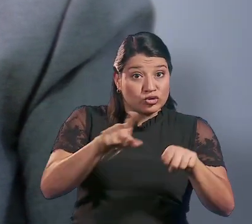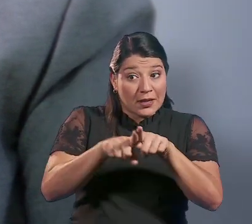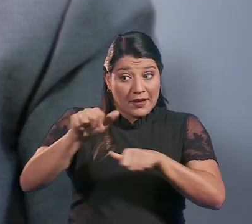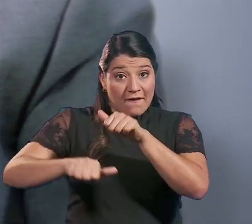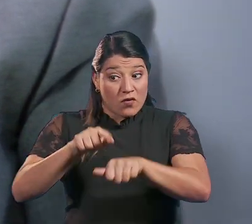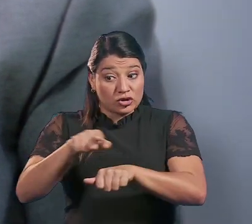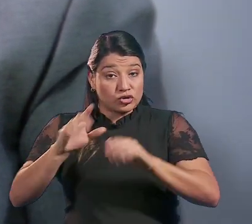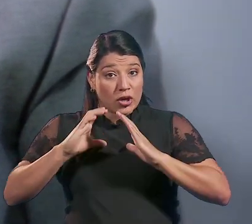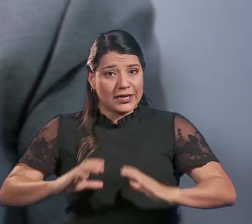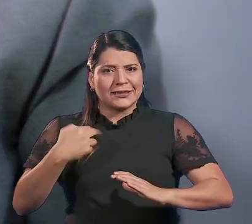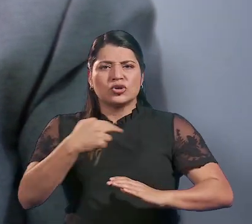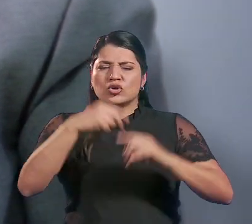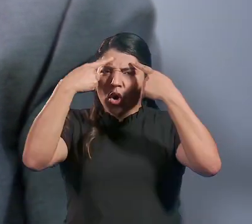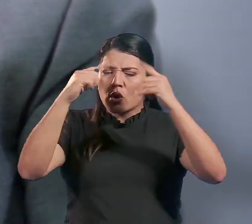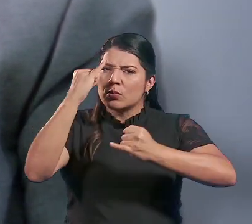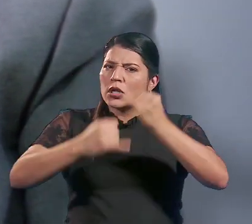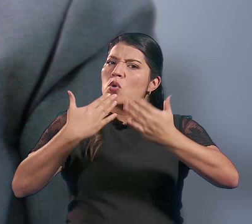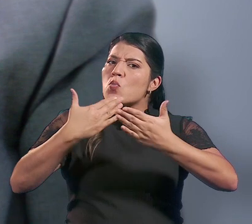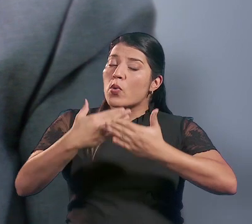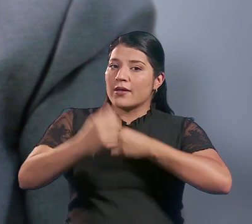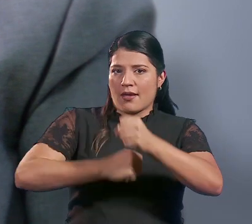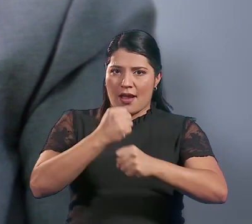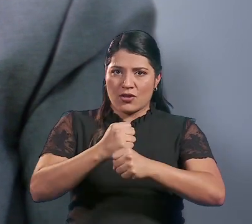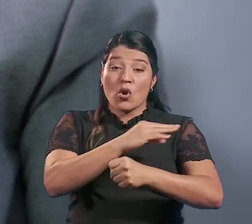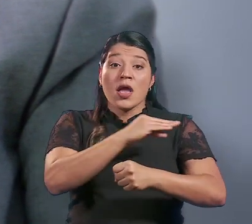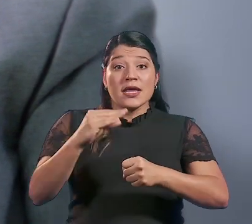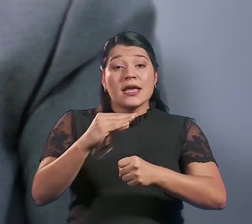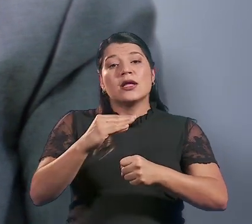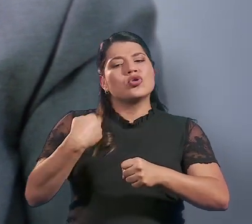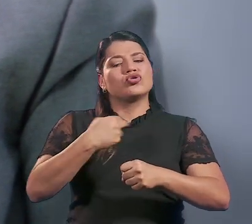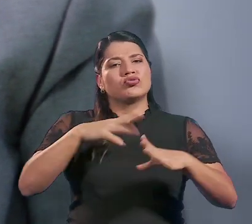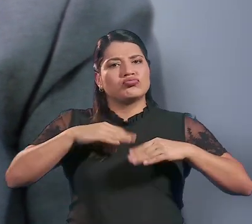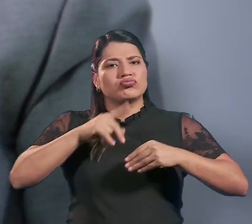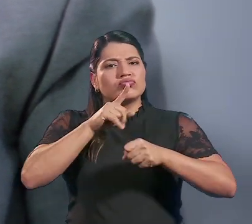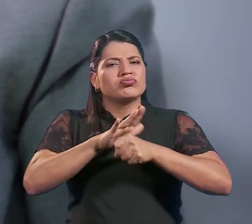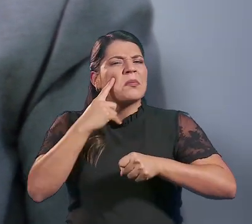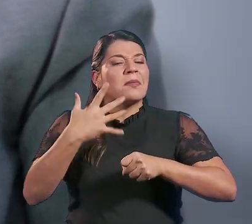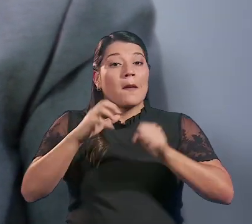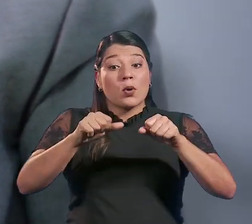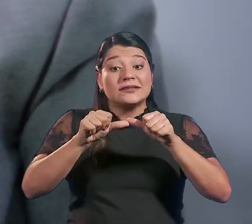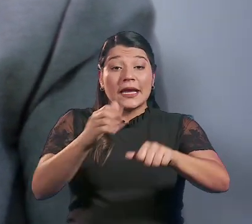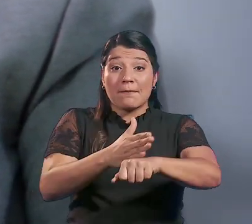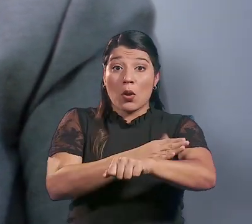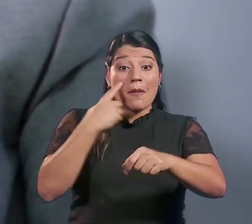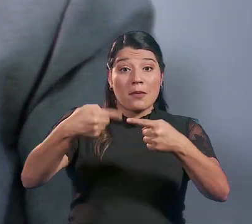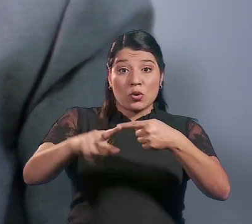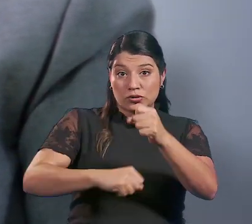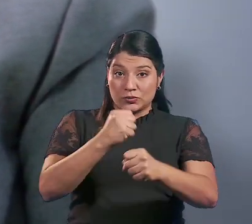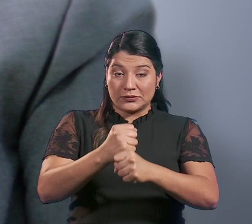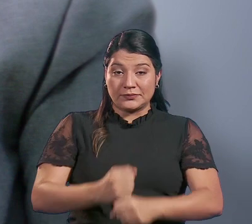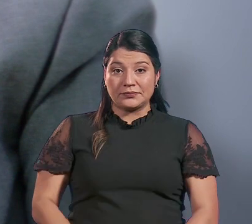clientes, logramos terminar un buen año y nos dejó el compromiso de continuar mejorando para los años